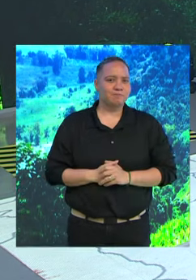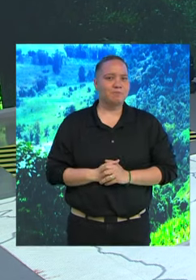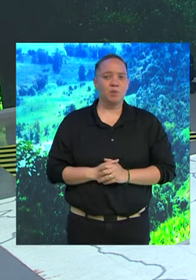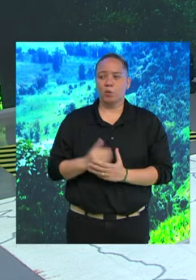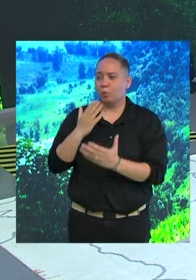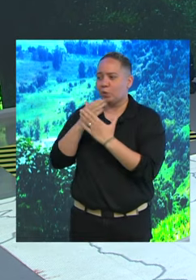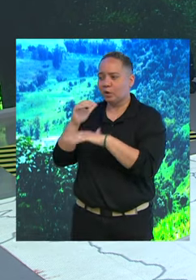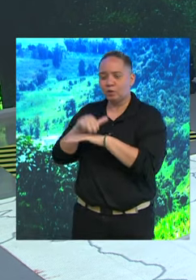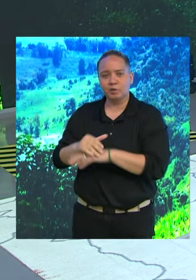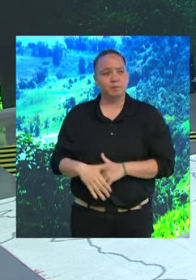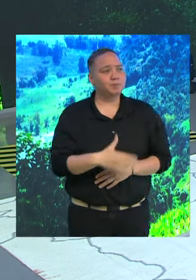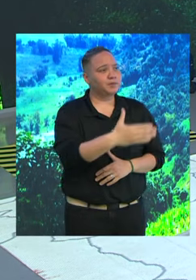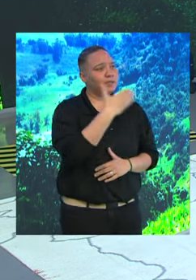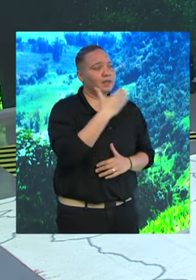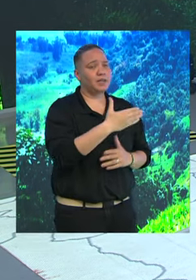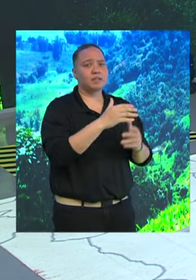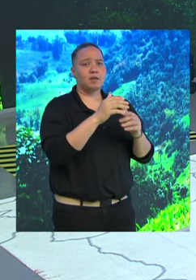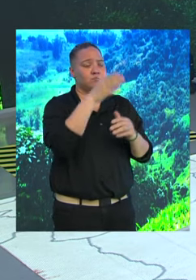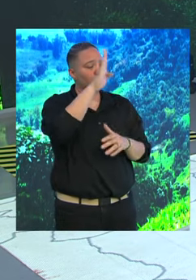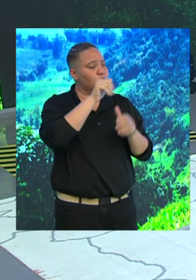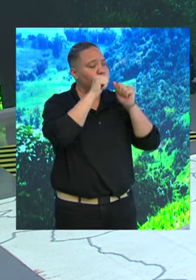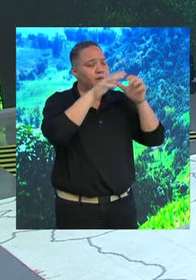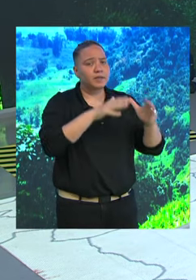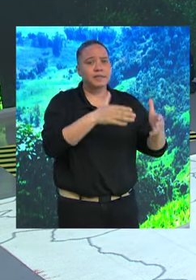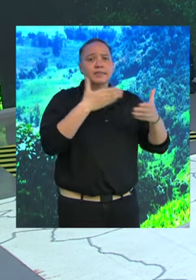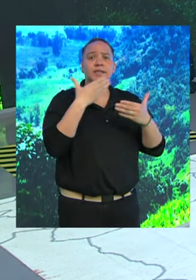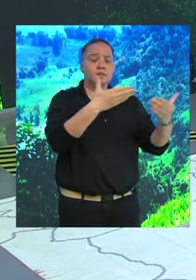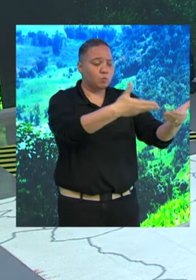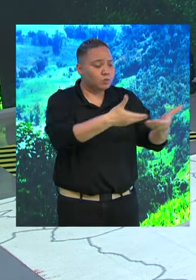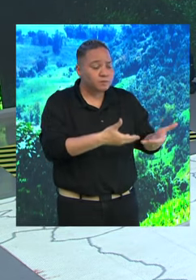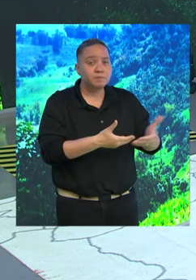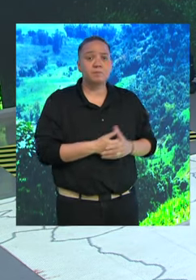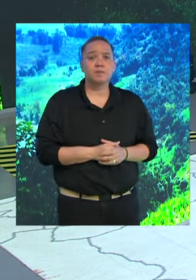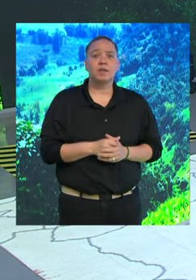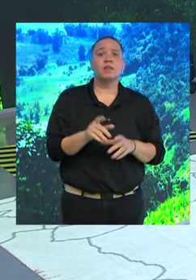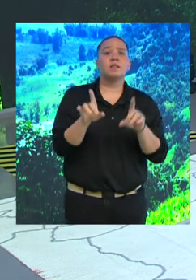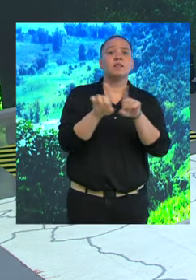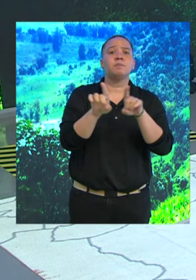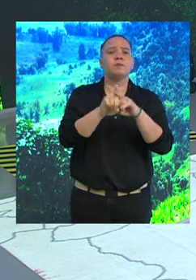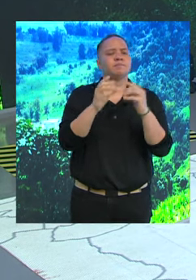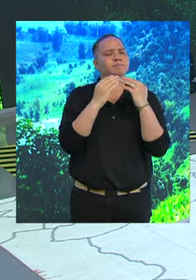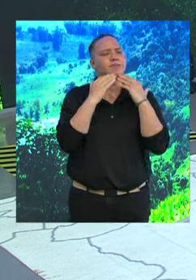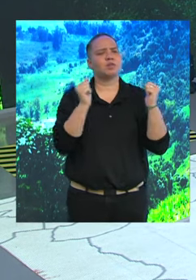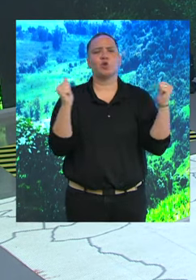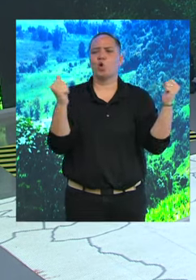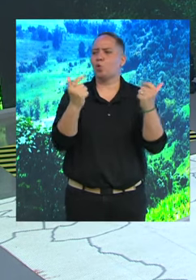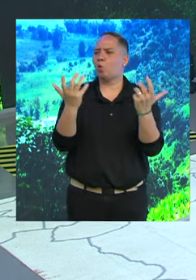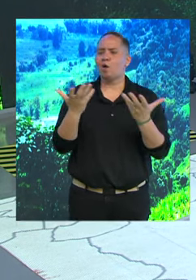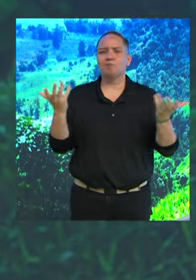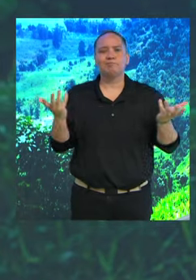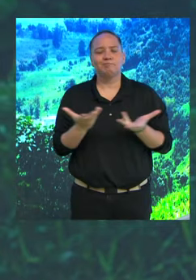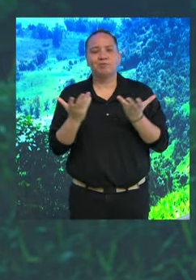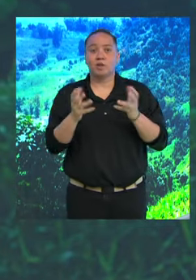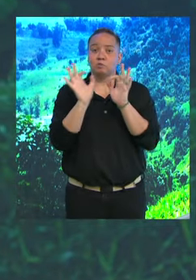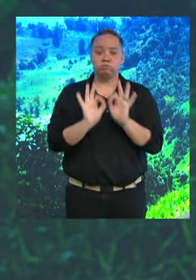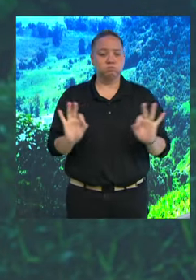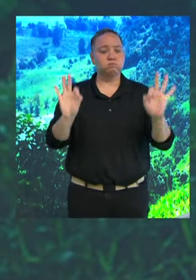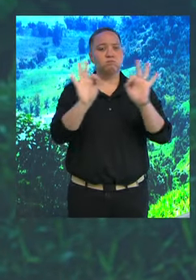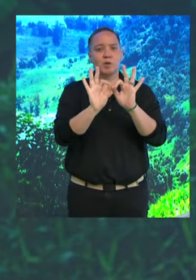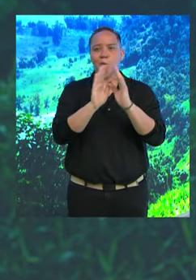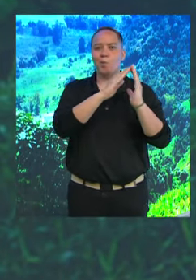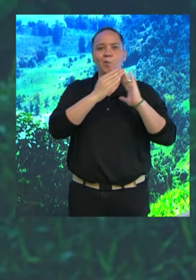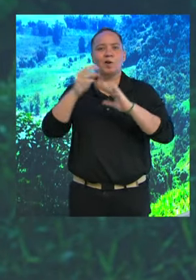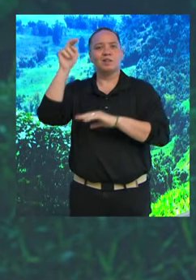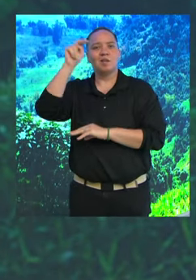buenas noches. Gracias Ale, Dios te bendiga mucho, gracias por la invitación. Igualmente gracias a todos los presentes en este lugar y muy importante a mi pueblo de